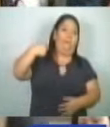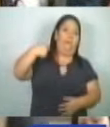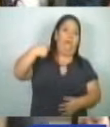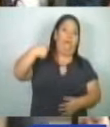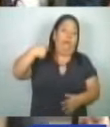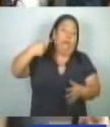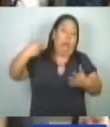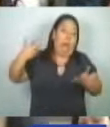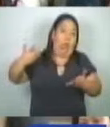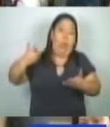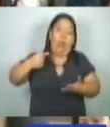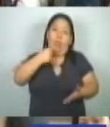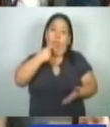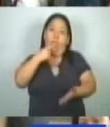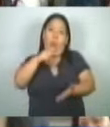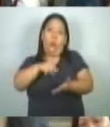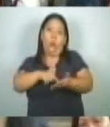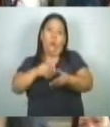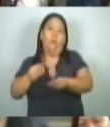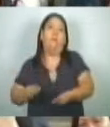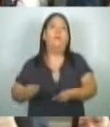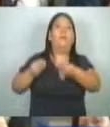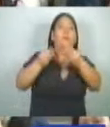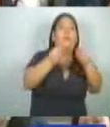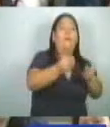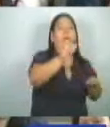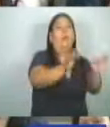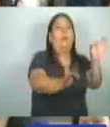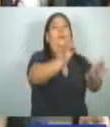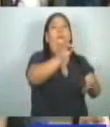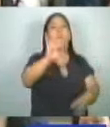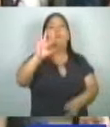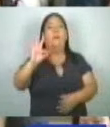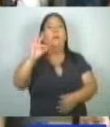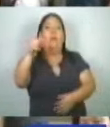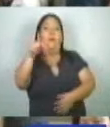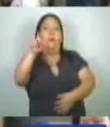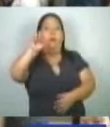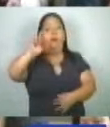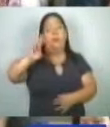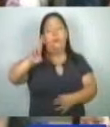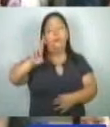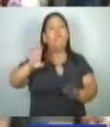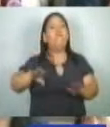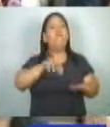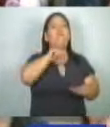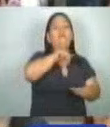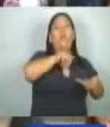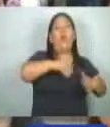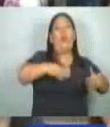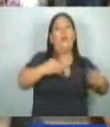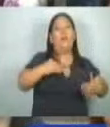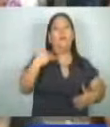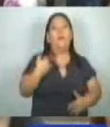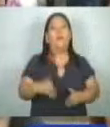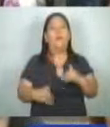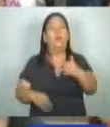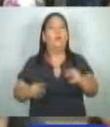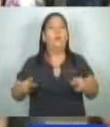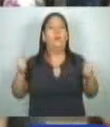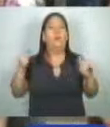trasladar una denuncia de carácter penal a la Fiscalía General de la República para que actúen de inmediato.